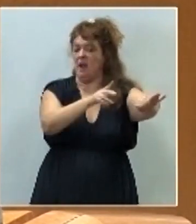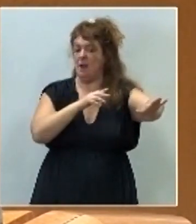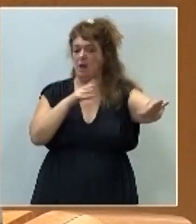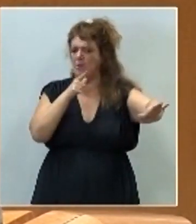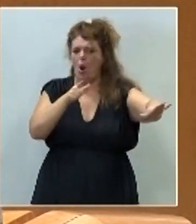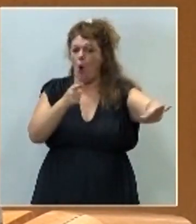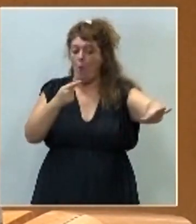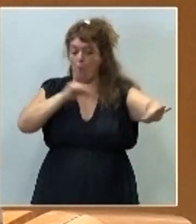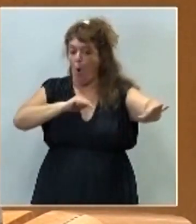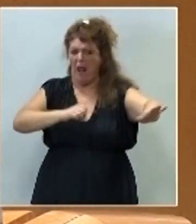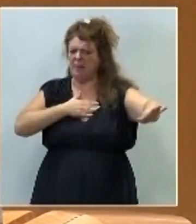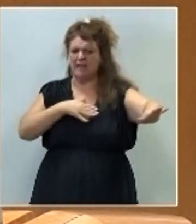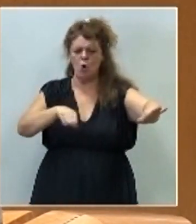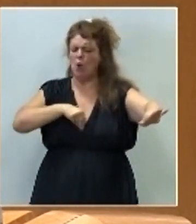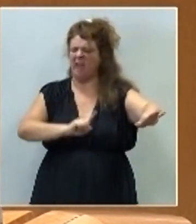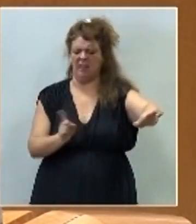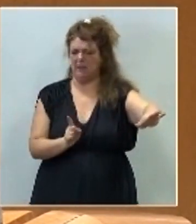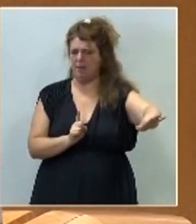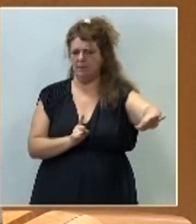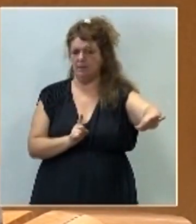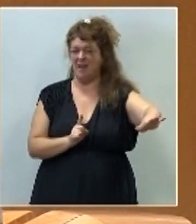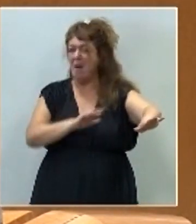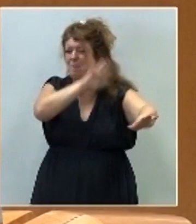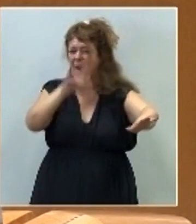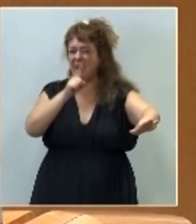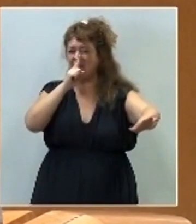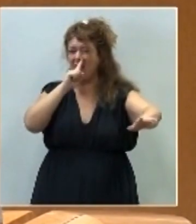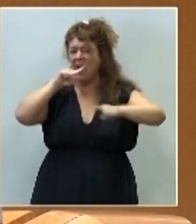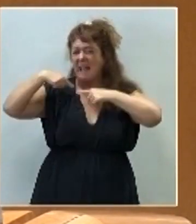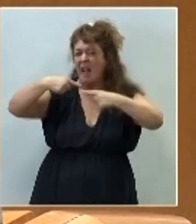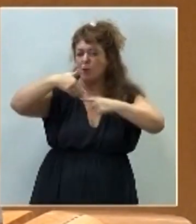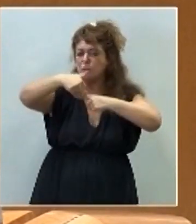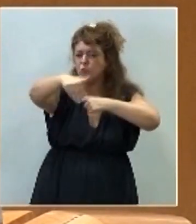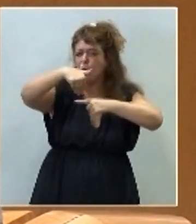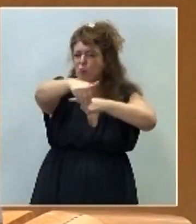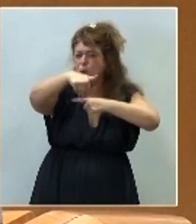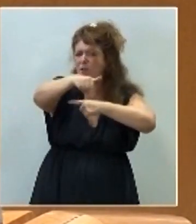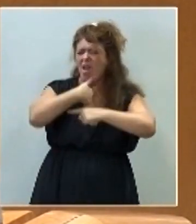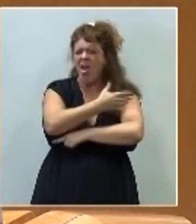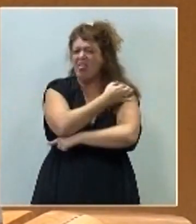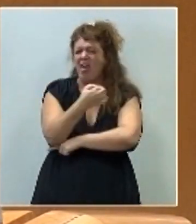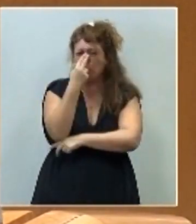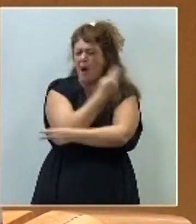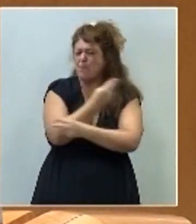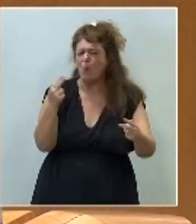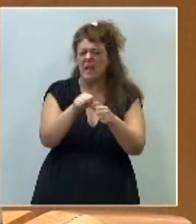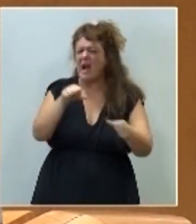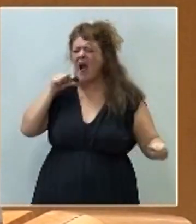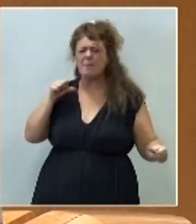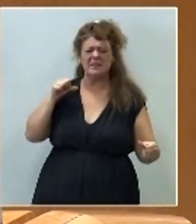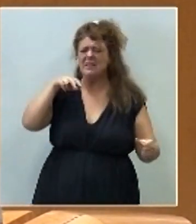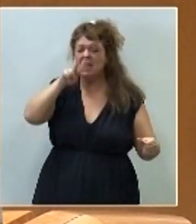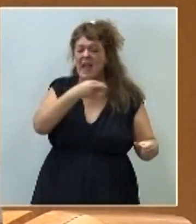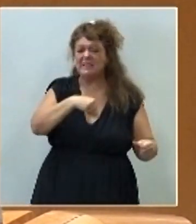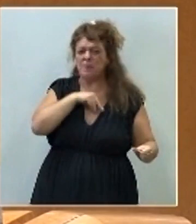inaceptable que usted cargue sobre las generaciones futuras la mayor deuda pública que jamás ha tenido